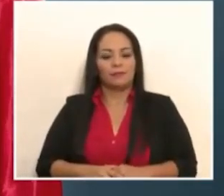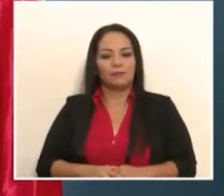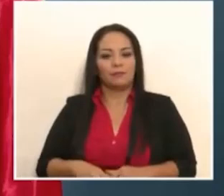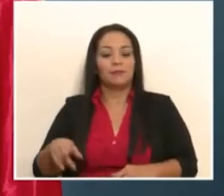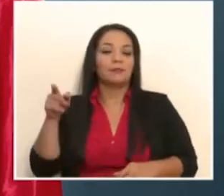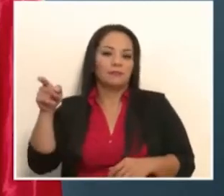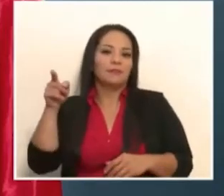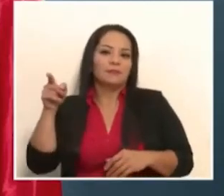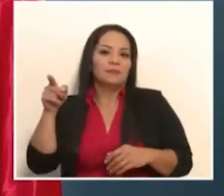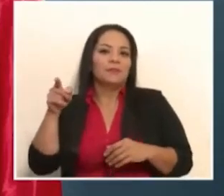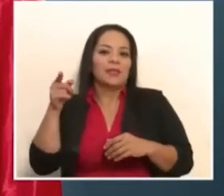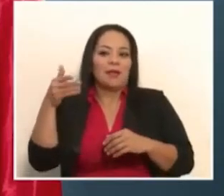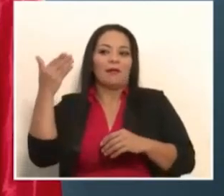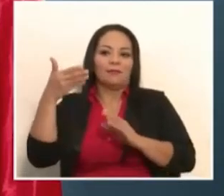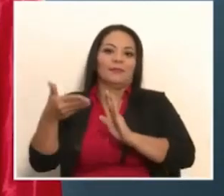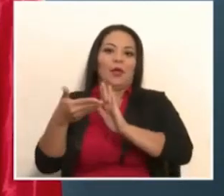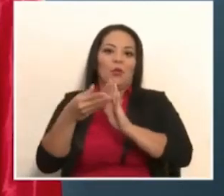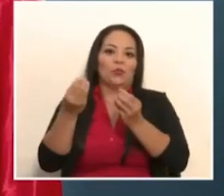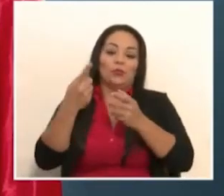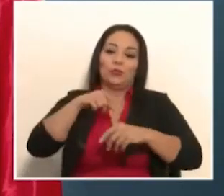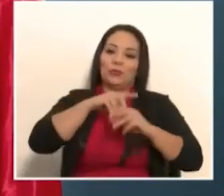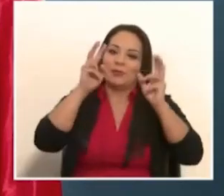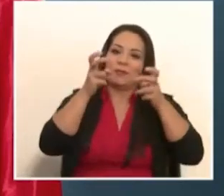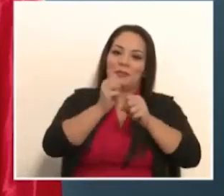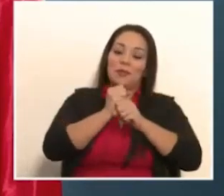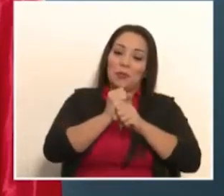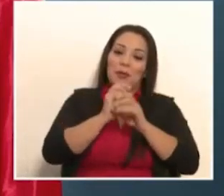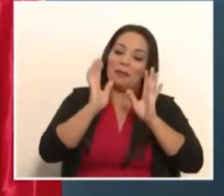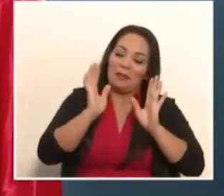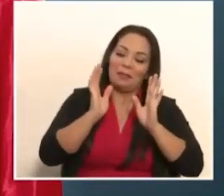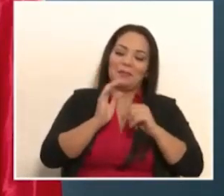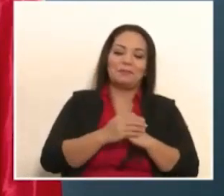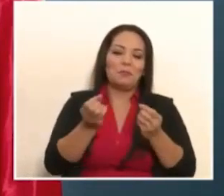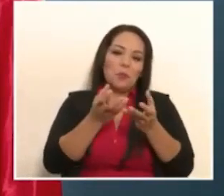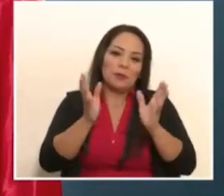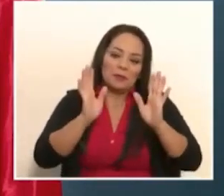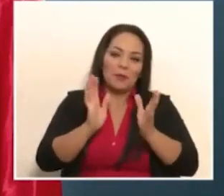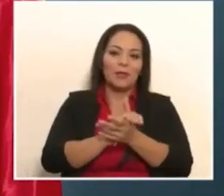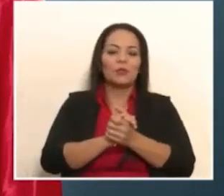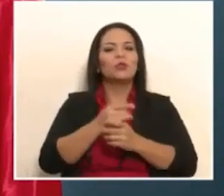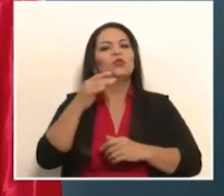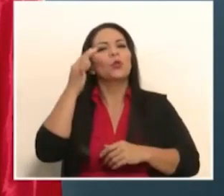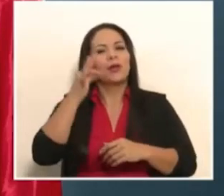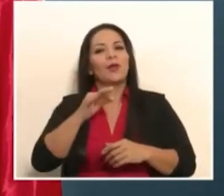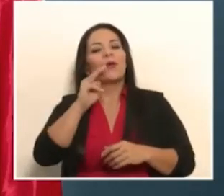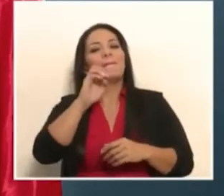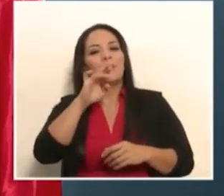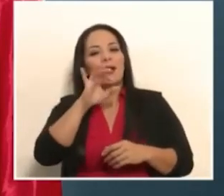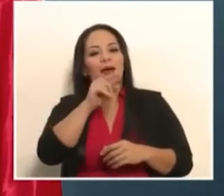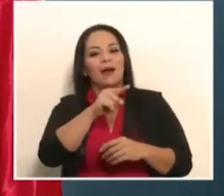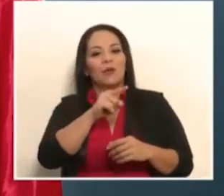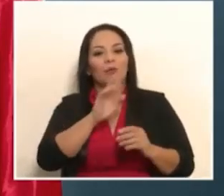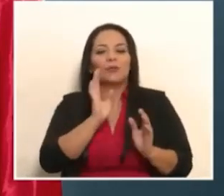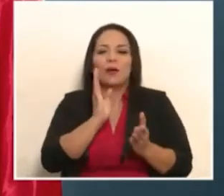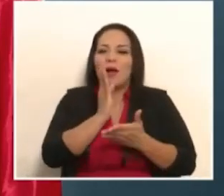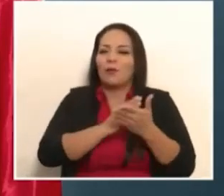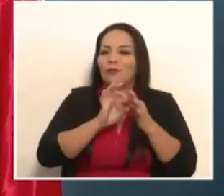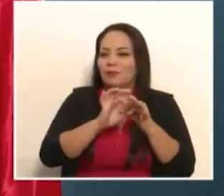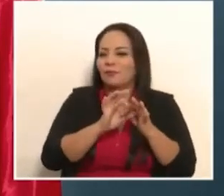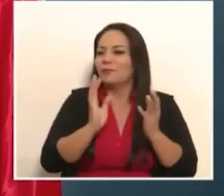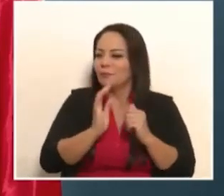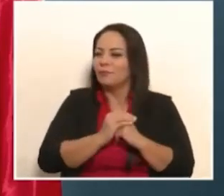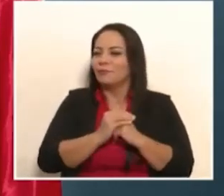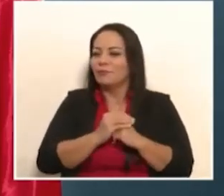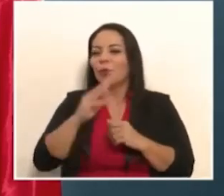tenido que ver con lo que doña Laura reporta